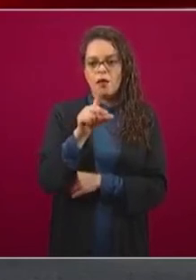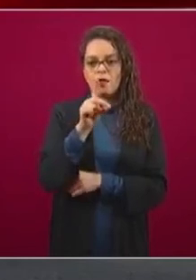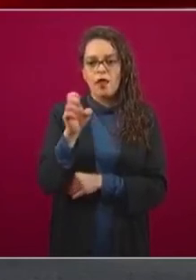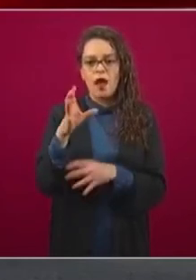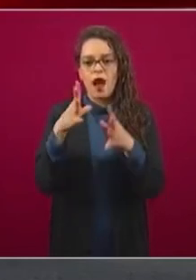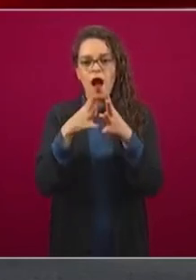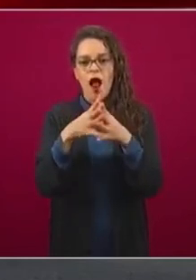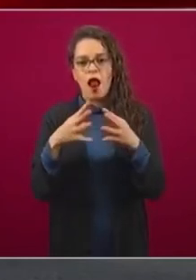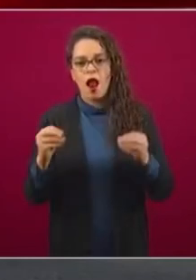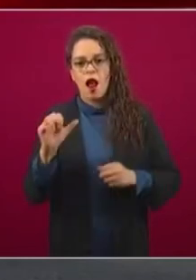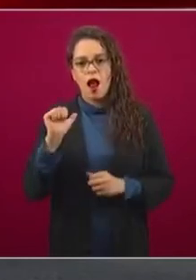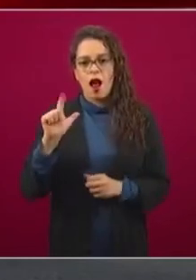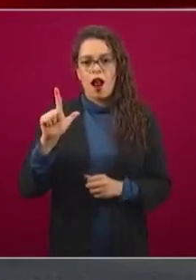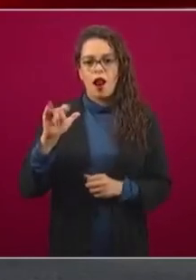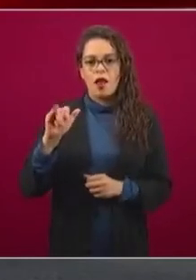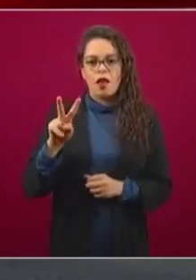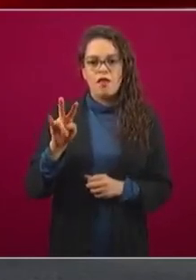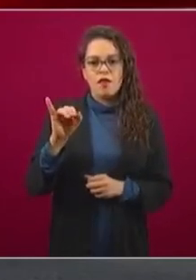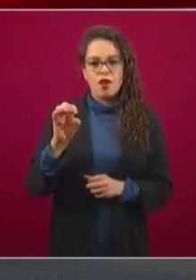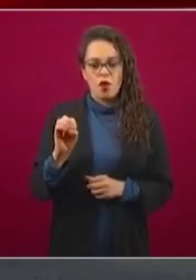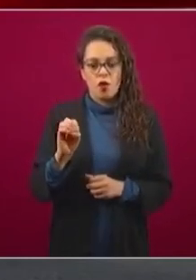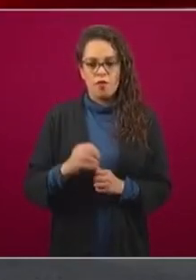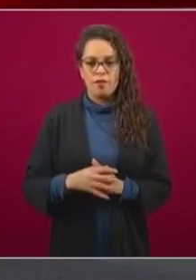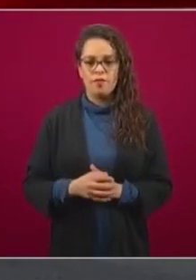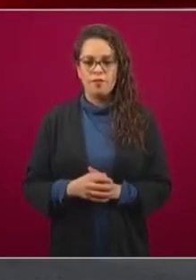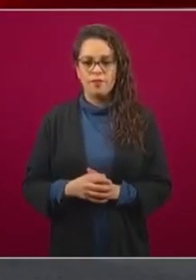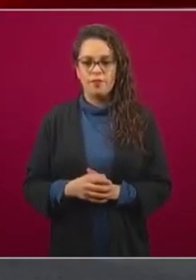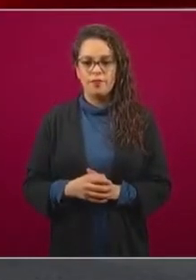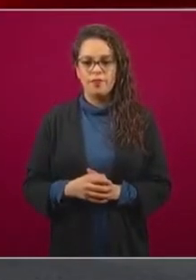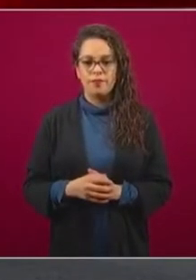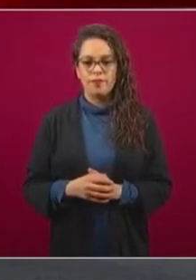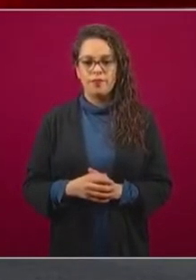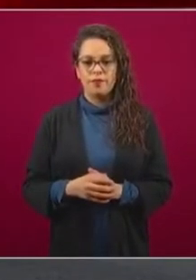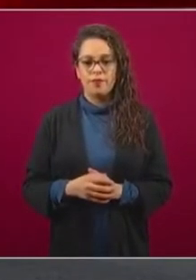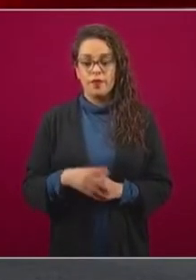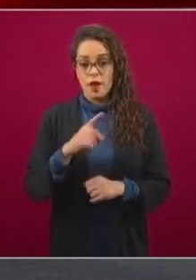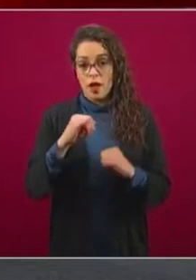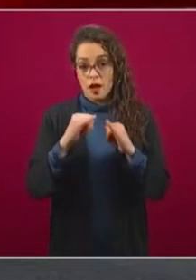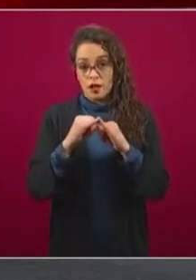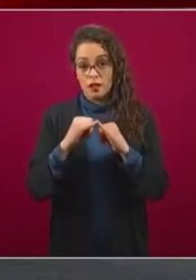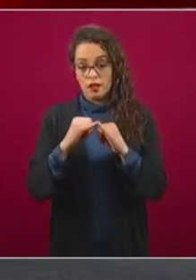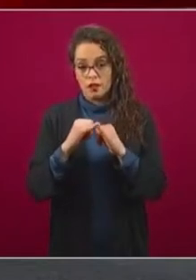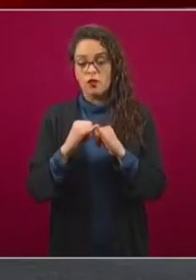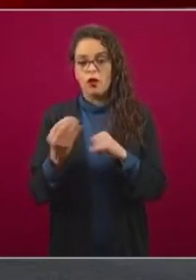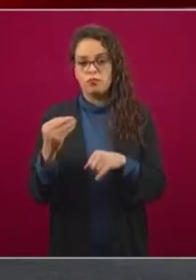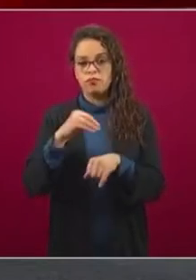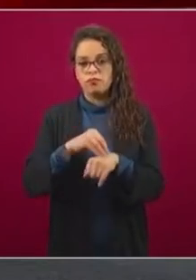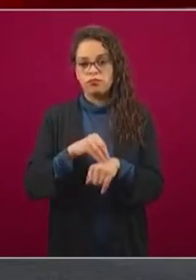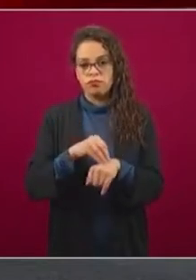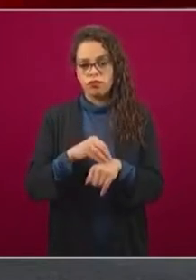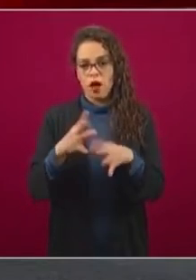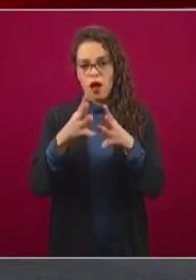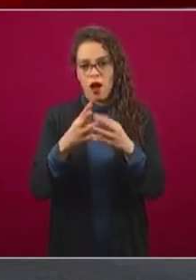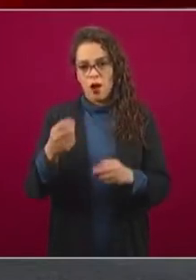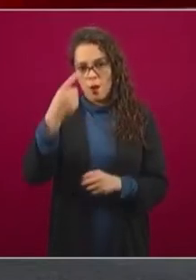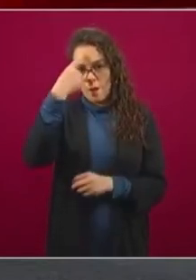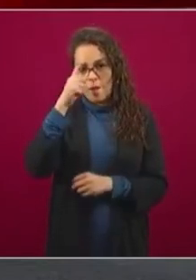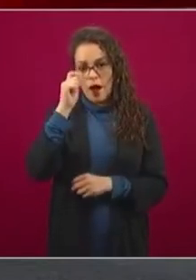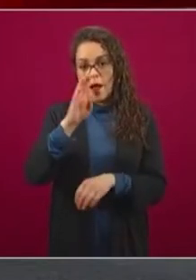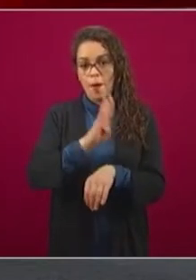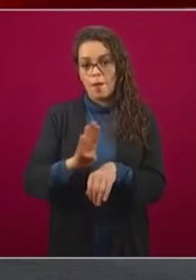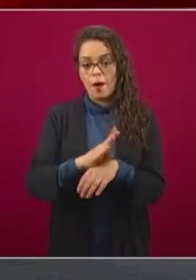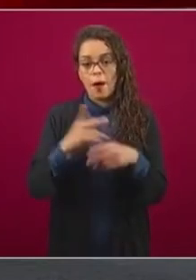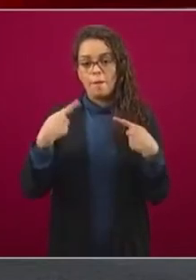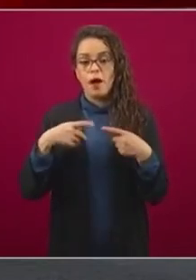Les comenté en la primera intervención, el Instituto puso un plan de alivio para beneficio de los trabajadores que busca